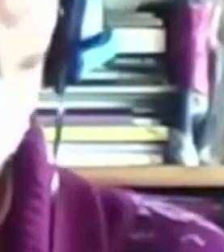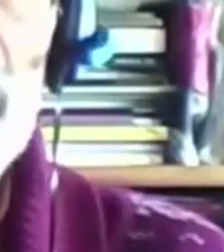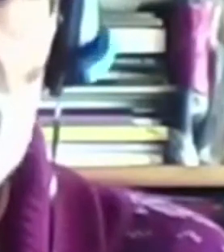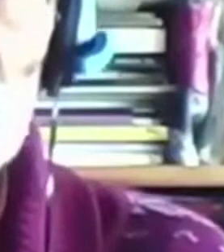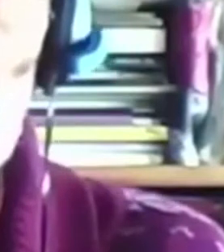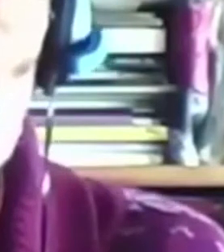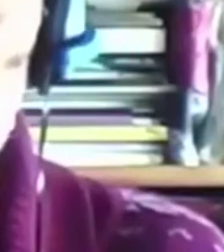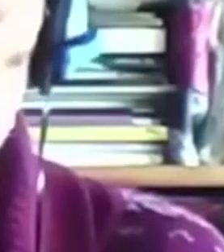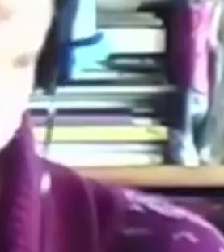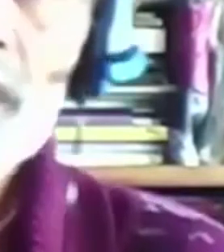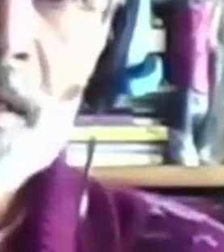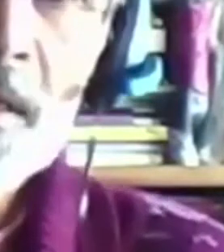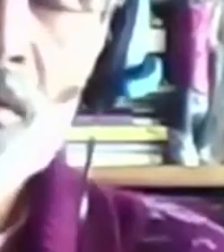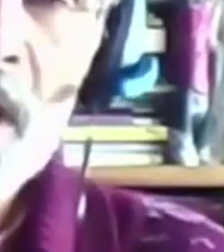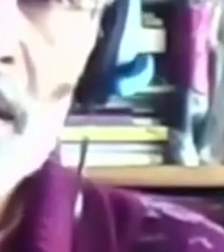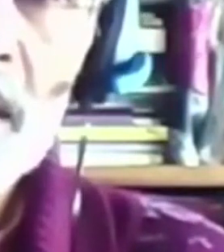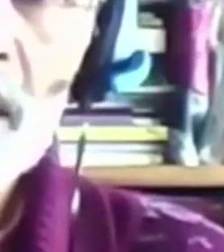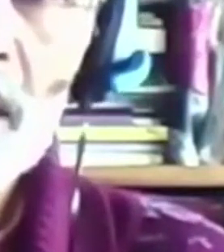Autoritarismo de la Universidad